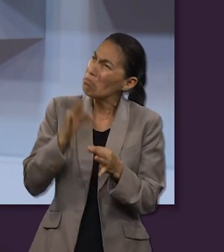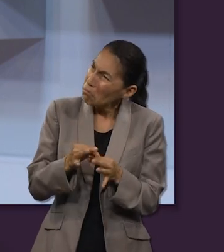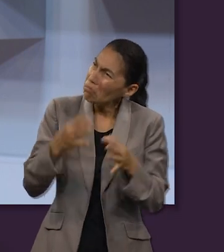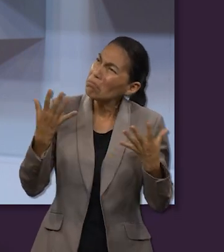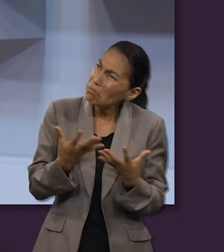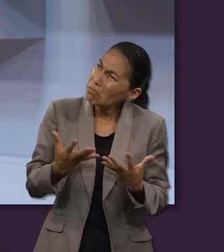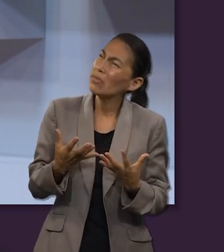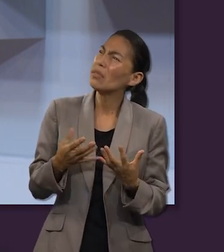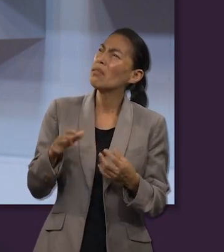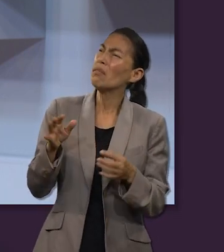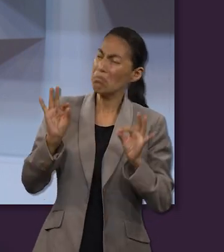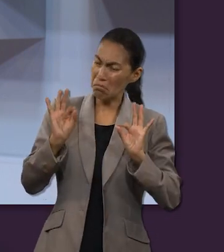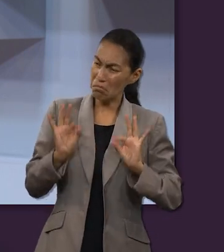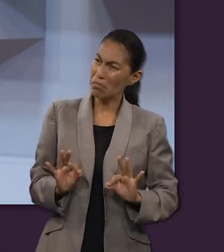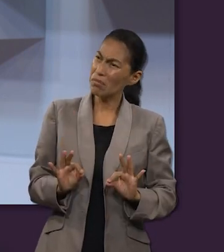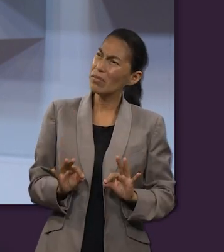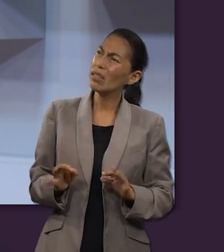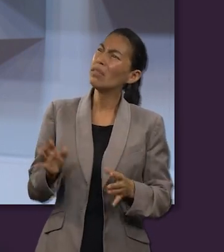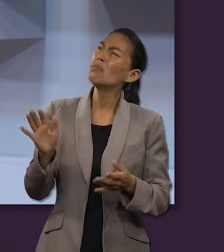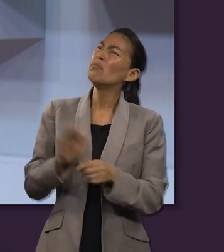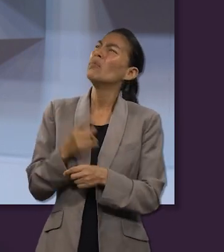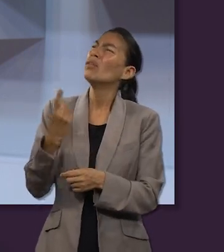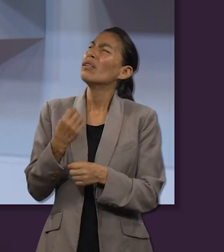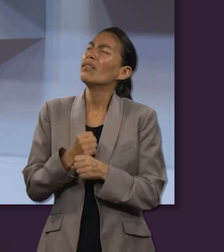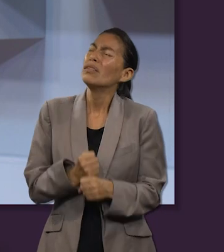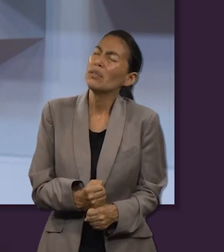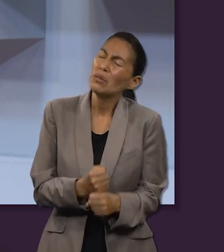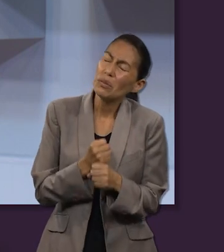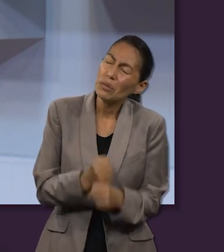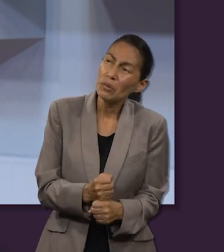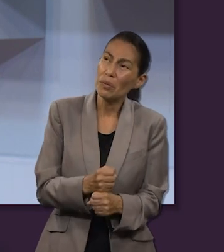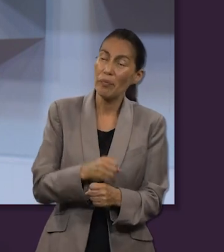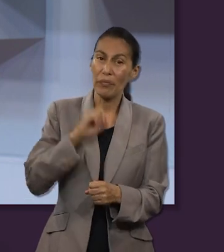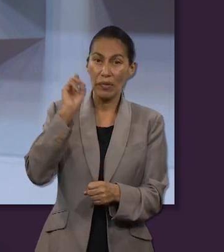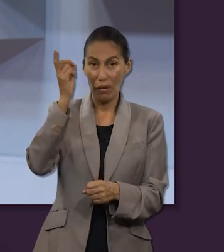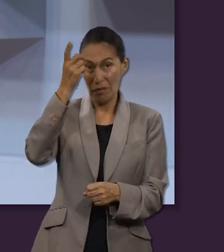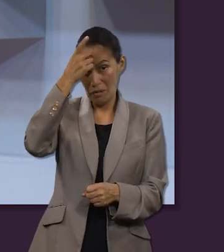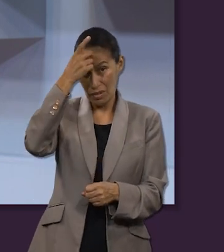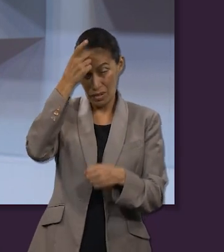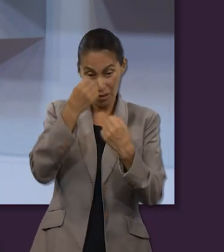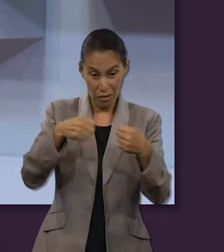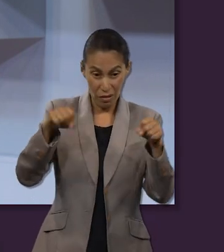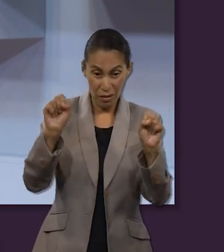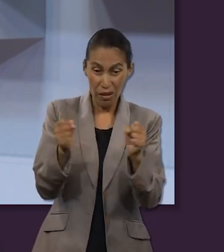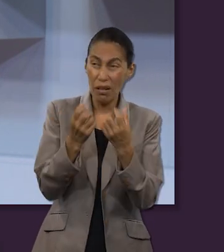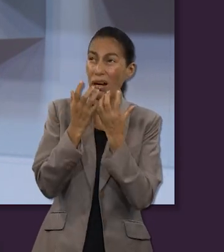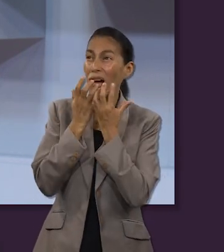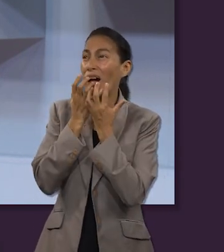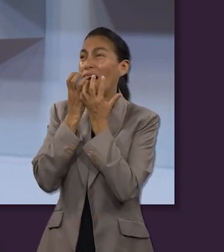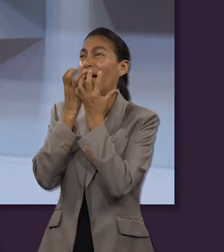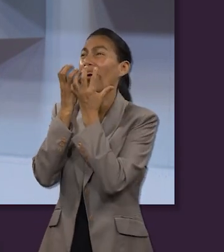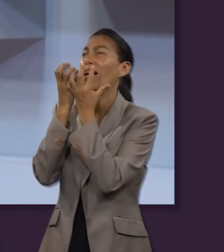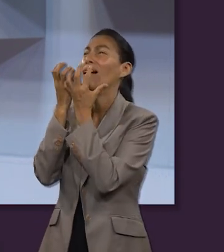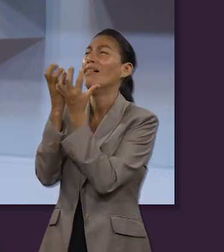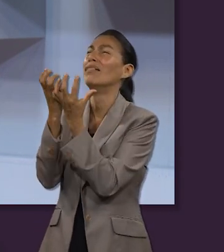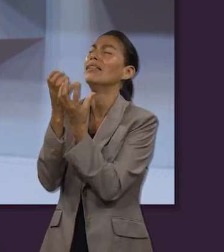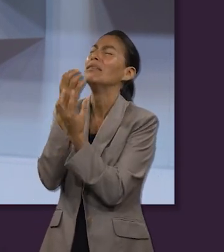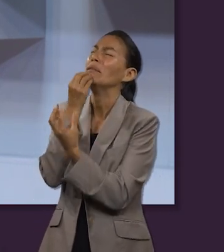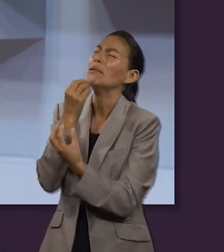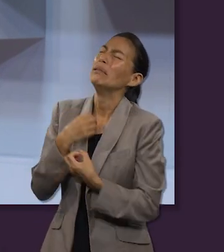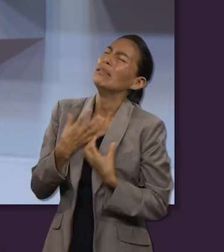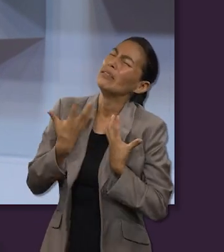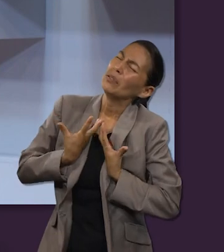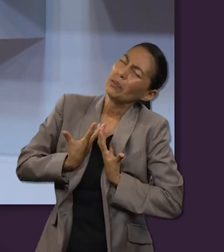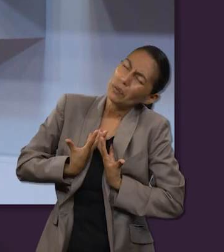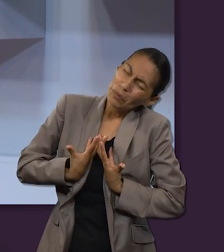a pesar de hacer lo correcto ante ti en los salmos de David en cual clama a